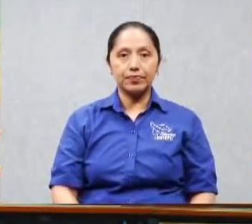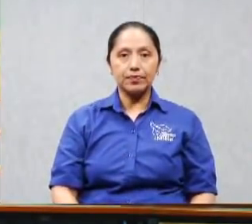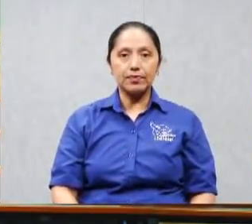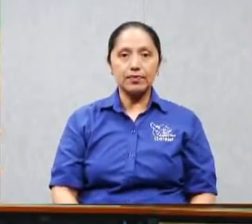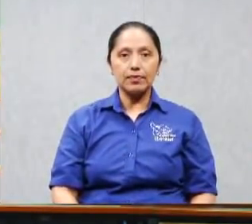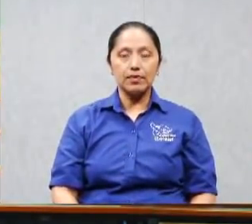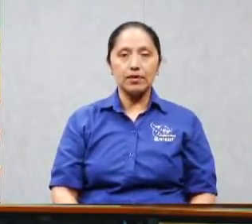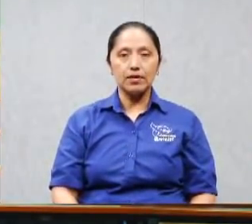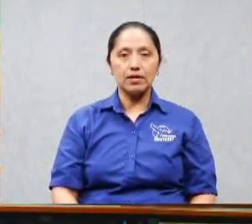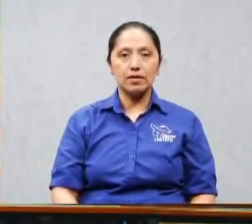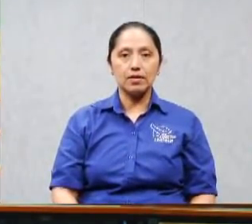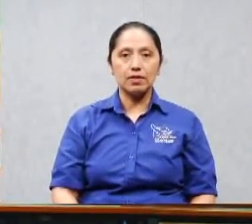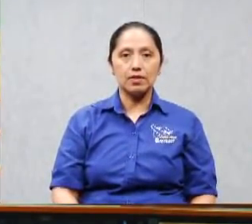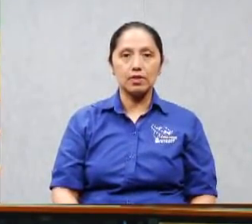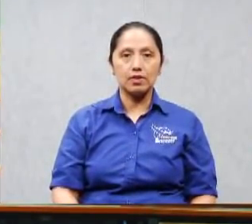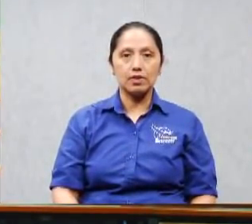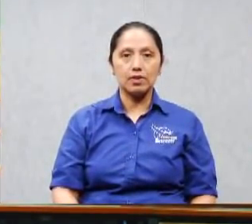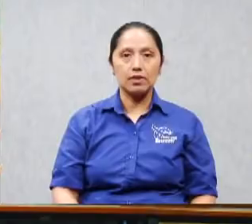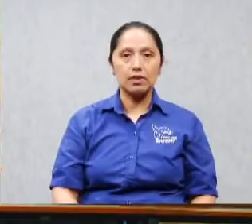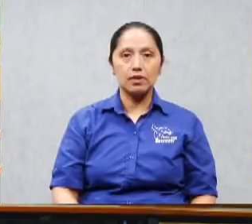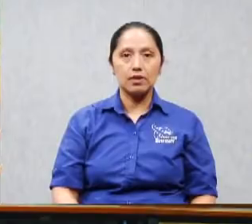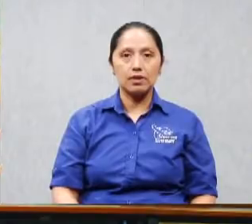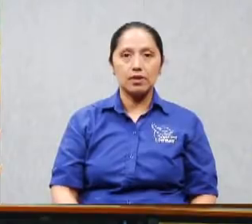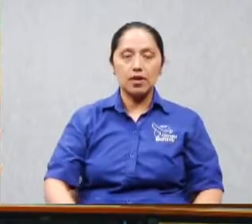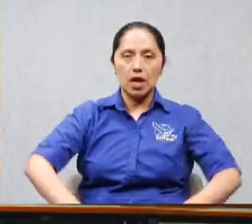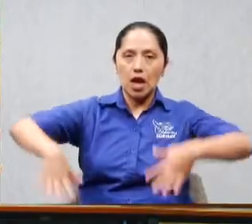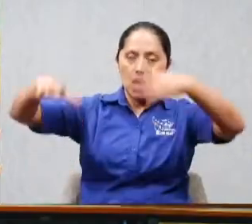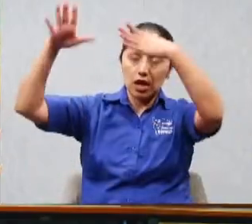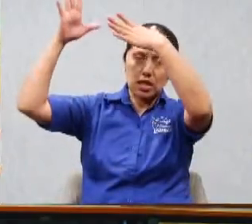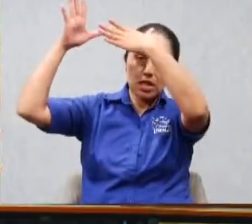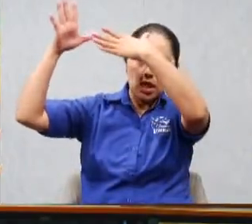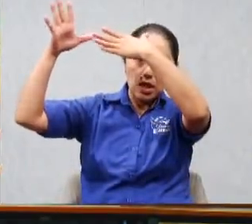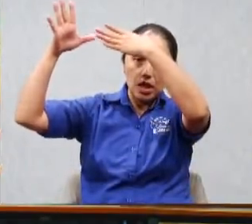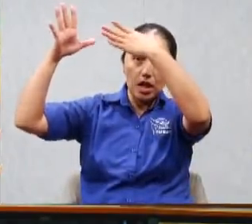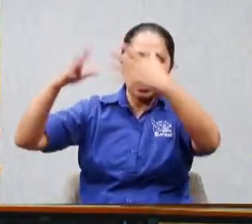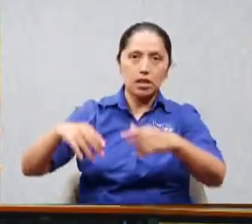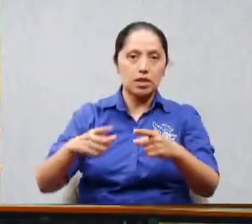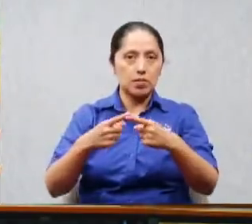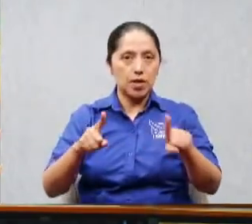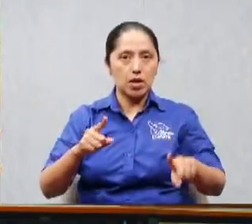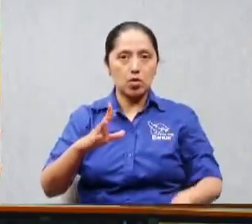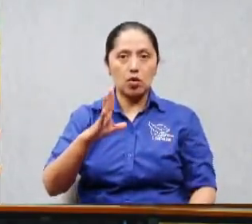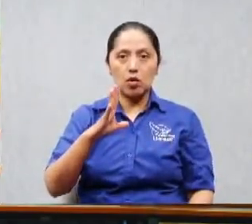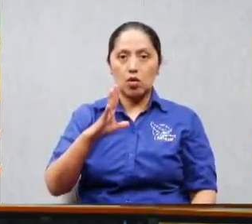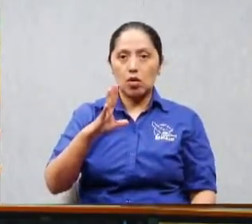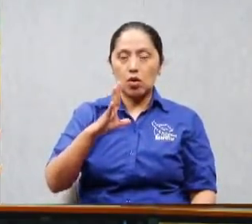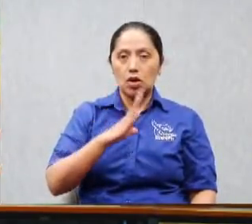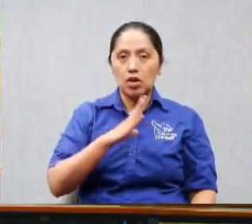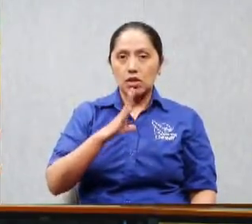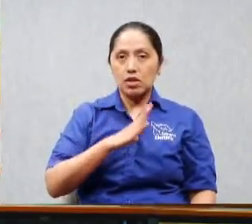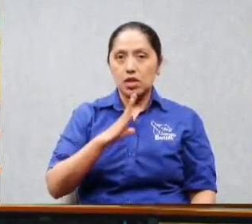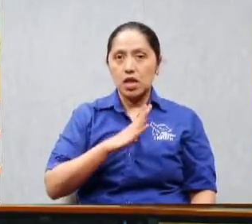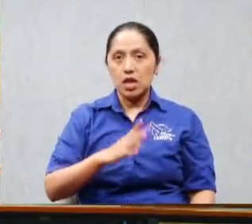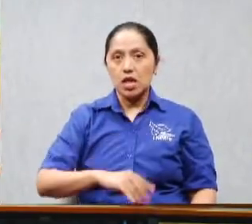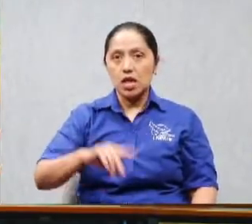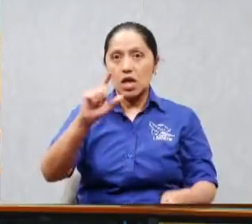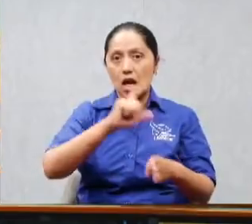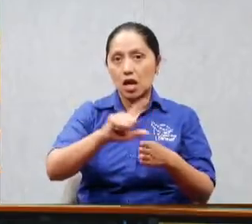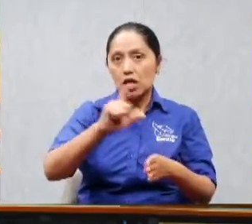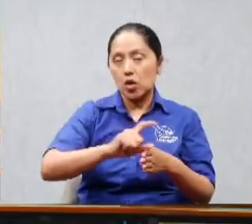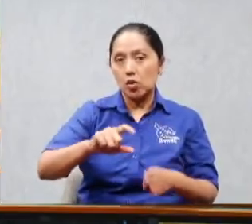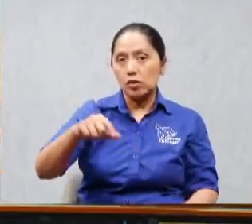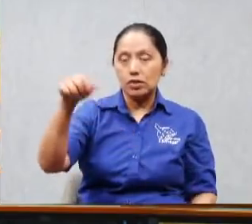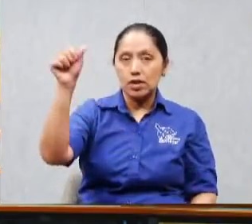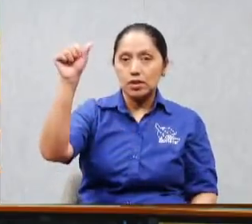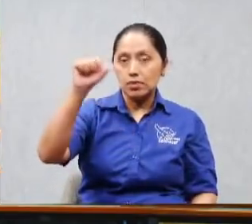eran entendidos pero tenían algunos defectos entonces Dios permite que